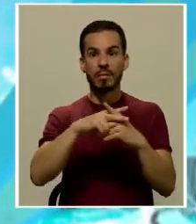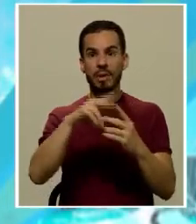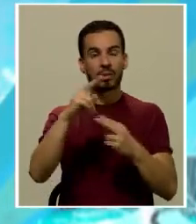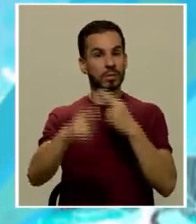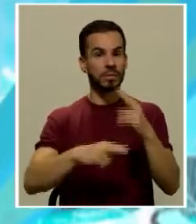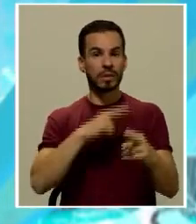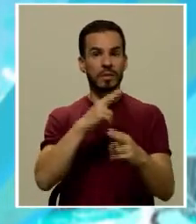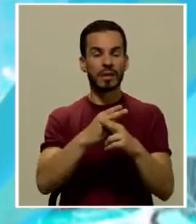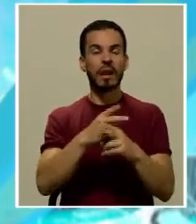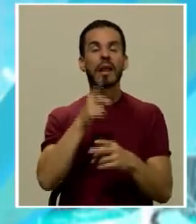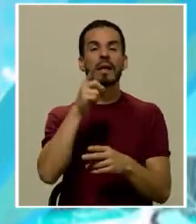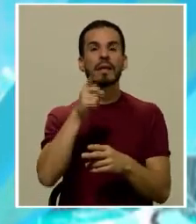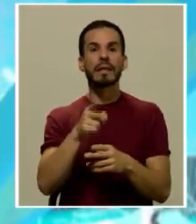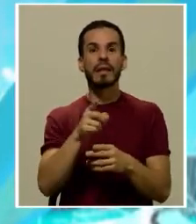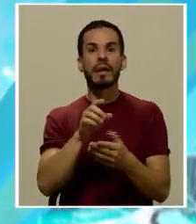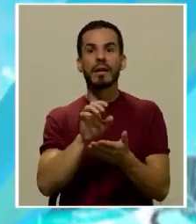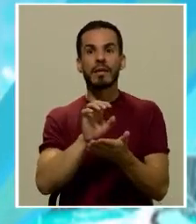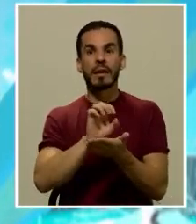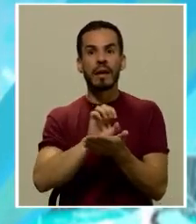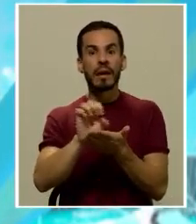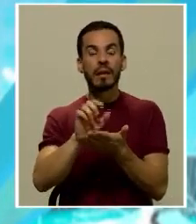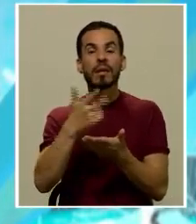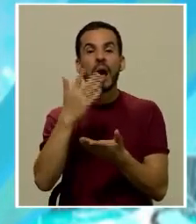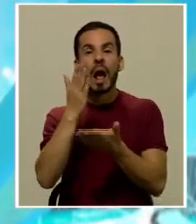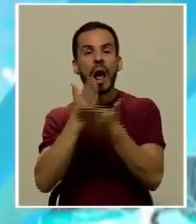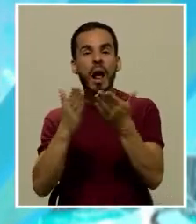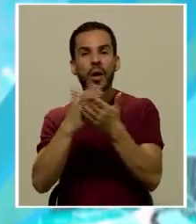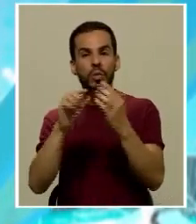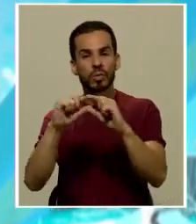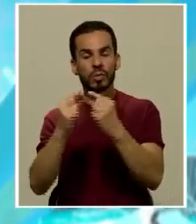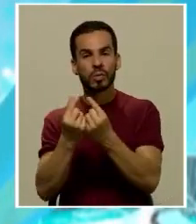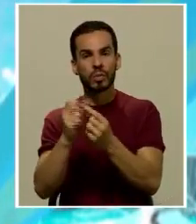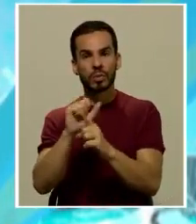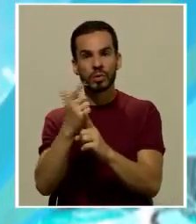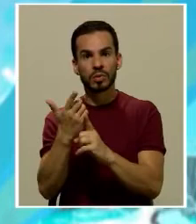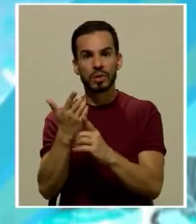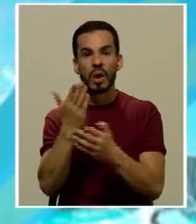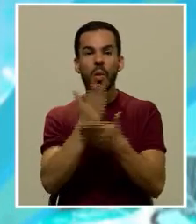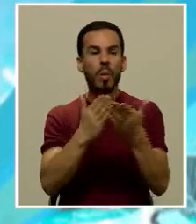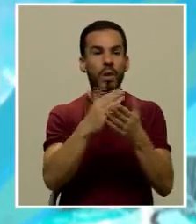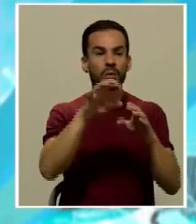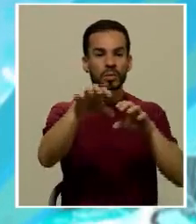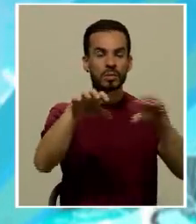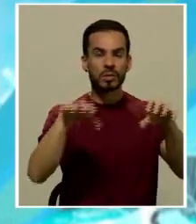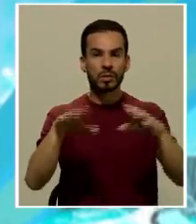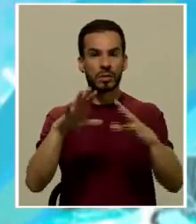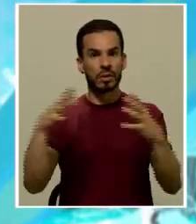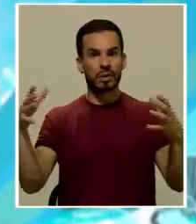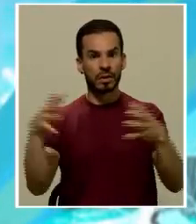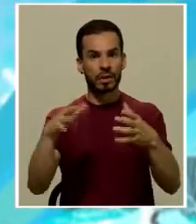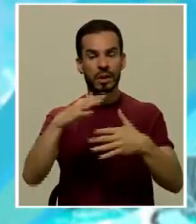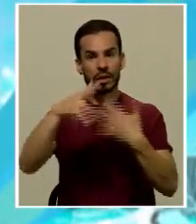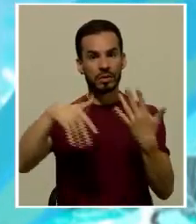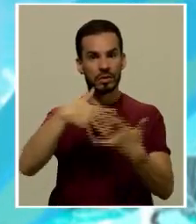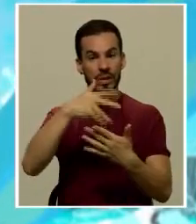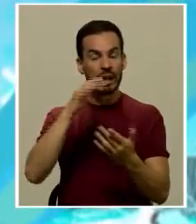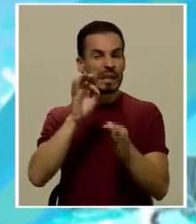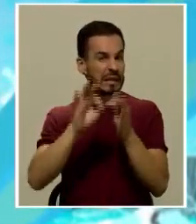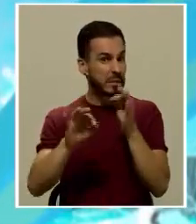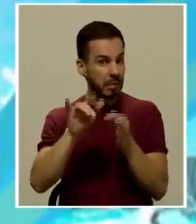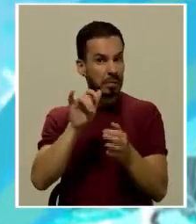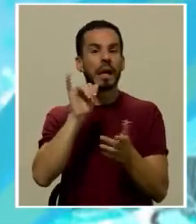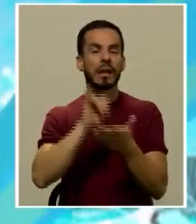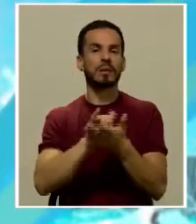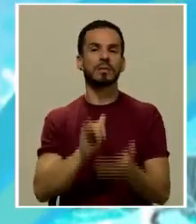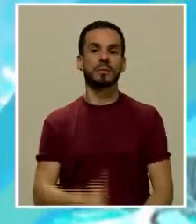universal deben ser excepcionados para algunos grupos sociales o algunos sectores de la colectividad. En términos muy simples, eso es